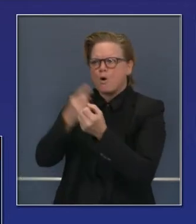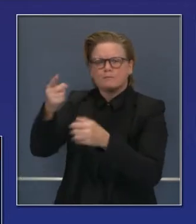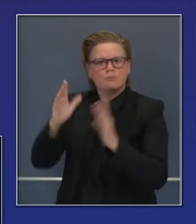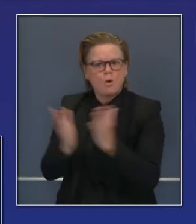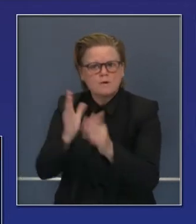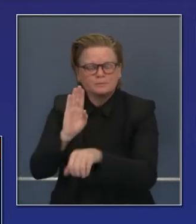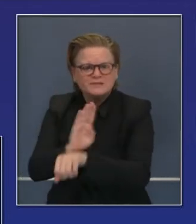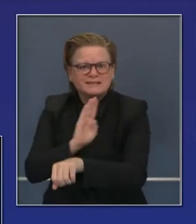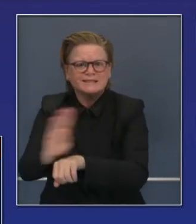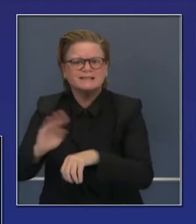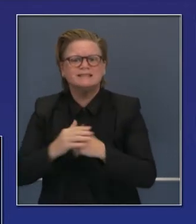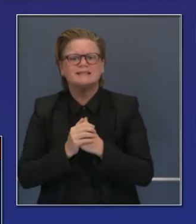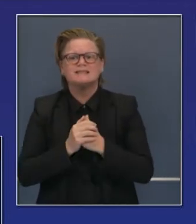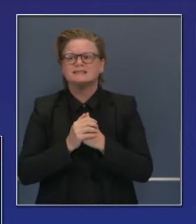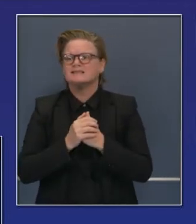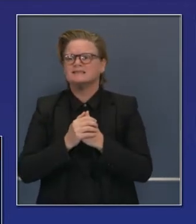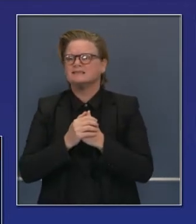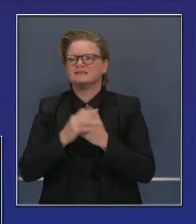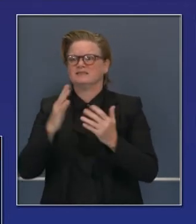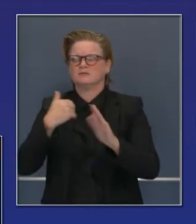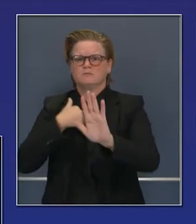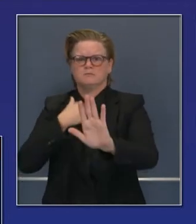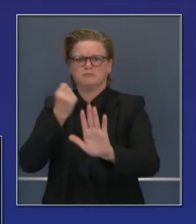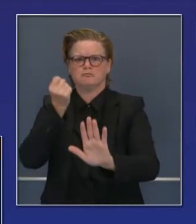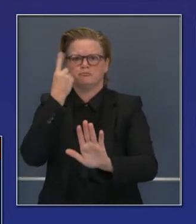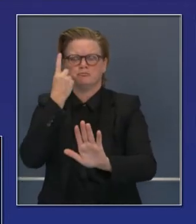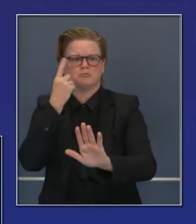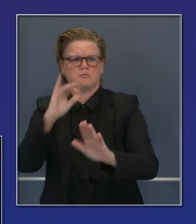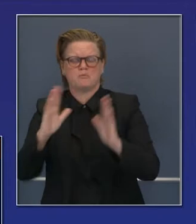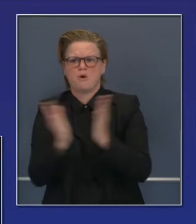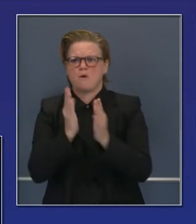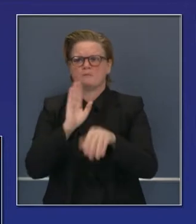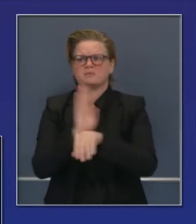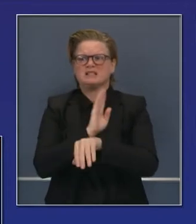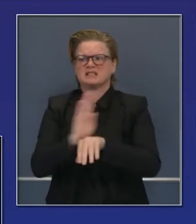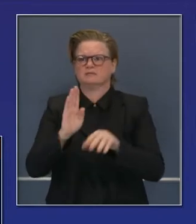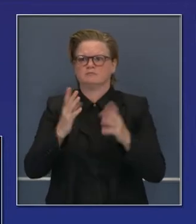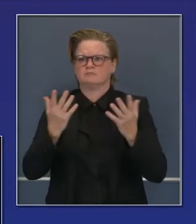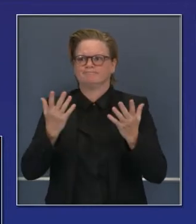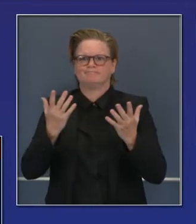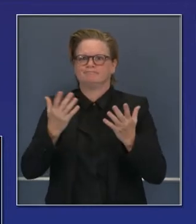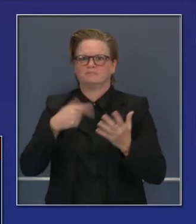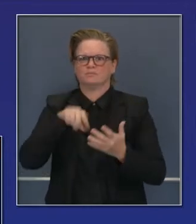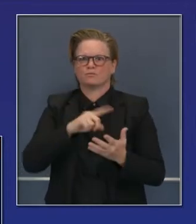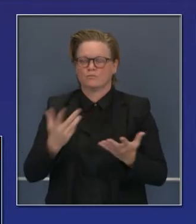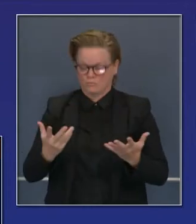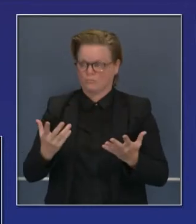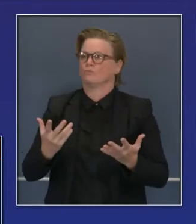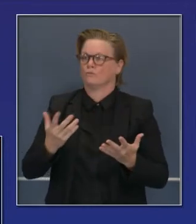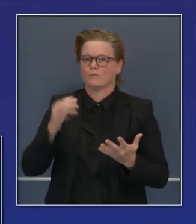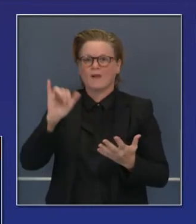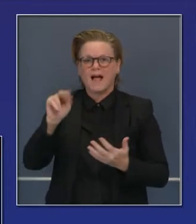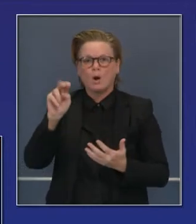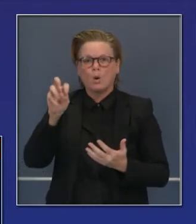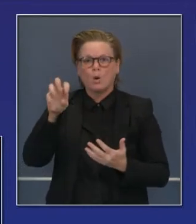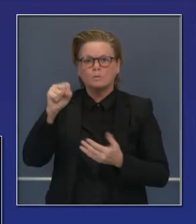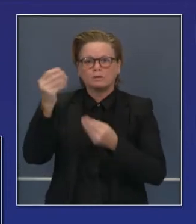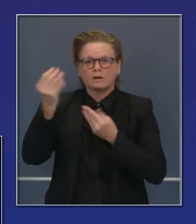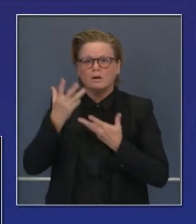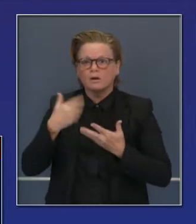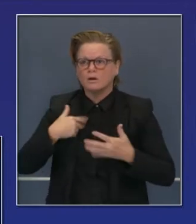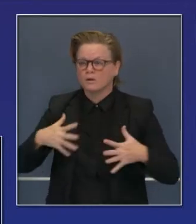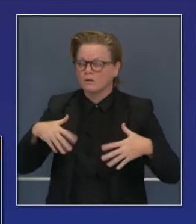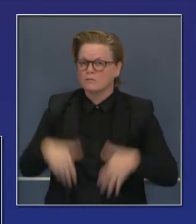que no recibirán esta noticia de forma muy favorable y me compadezco muchísimo de ellos, por